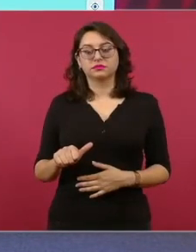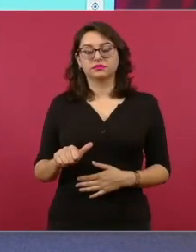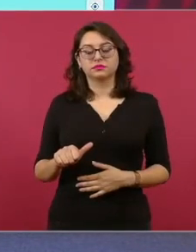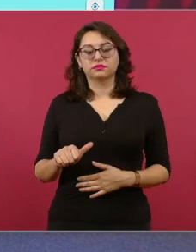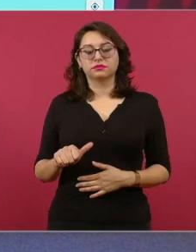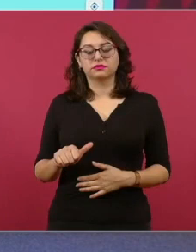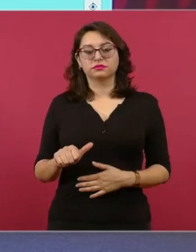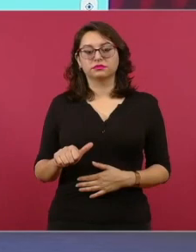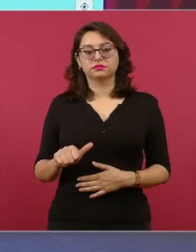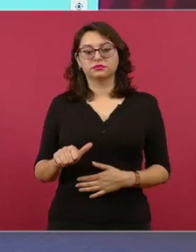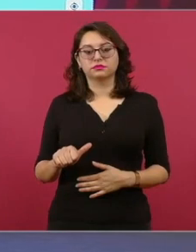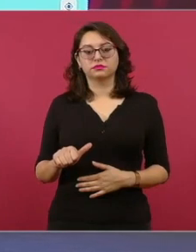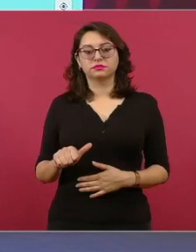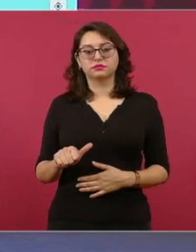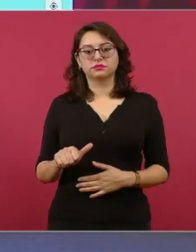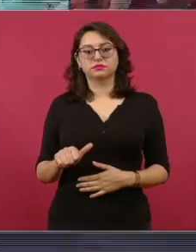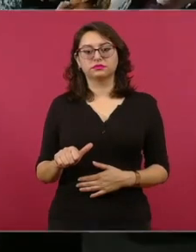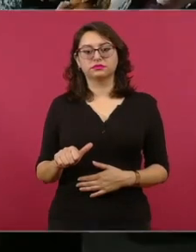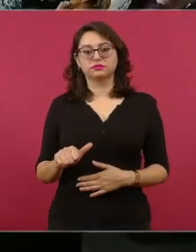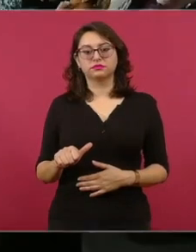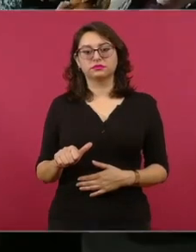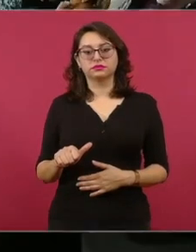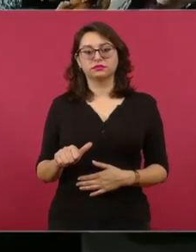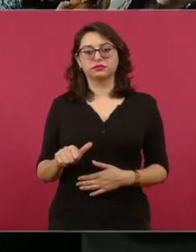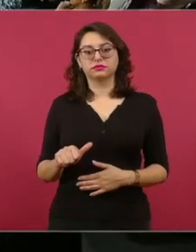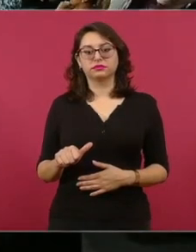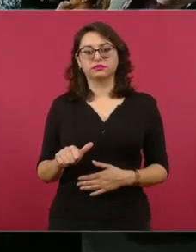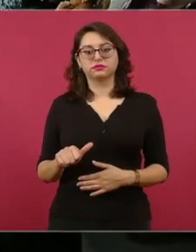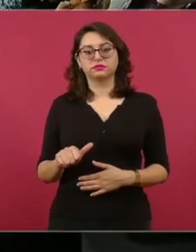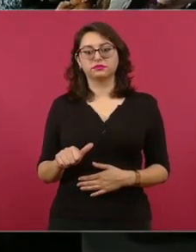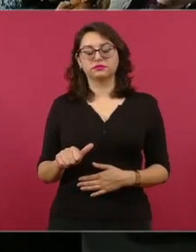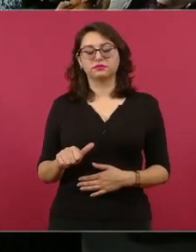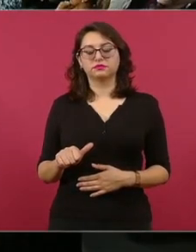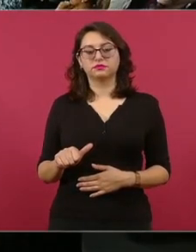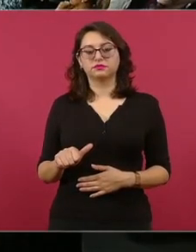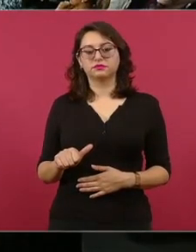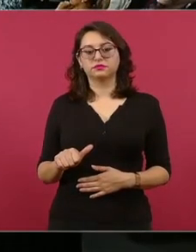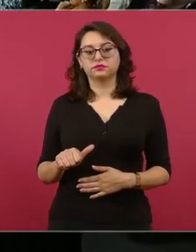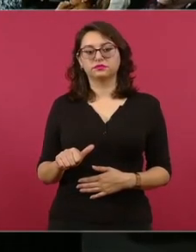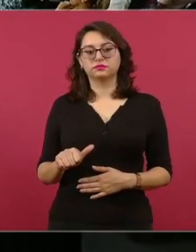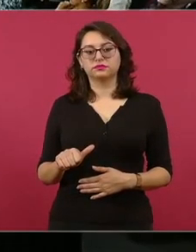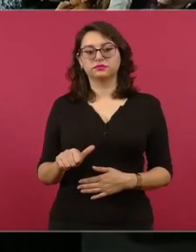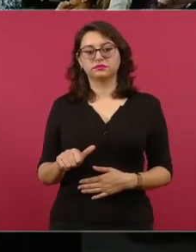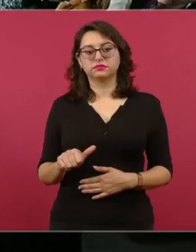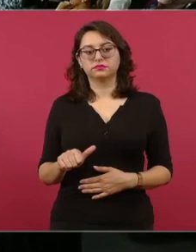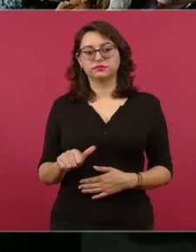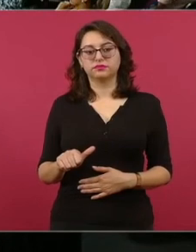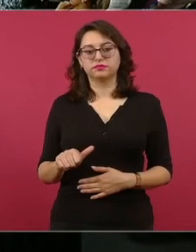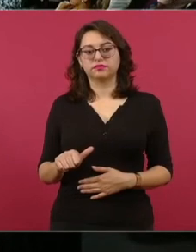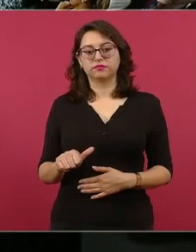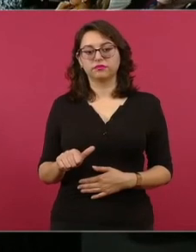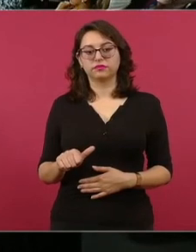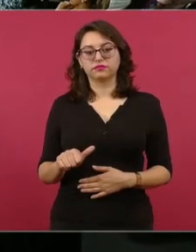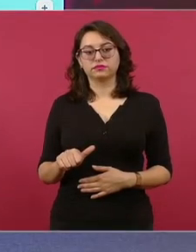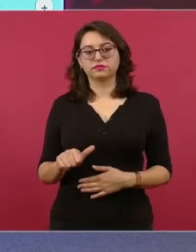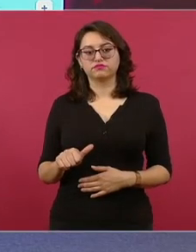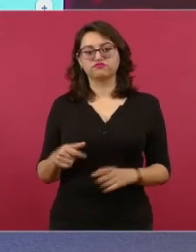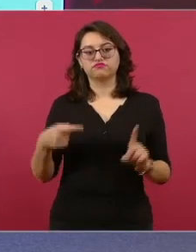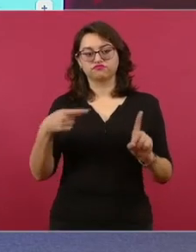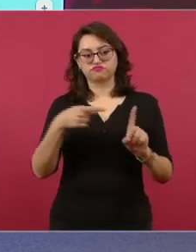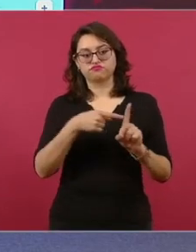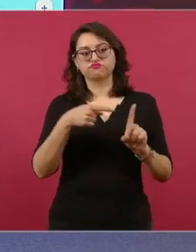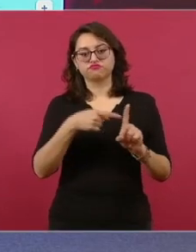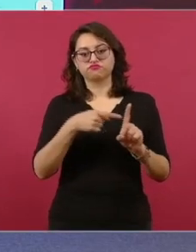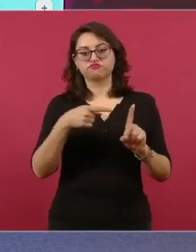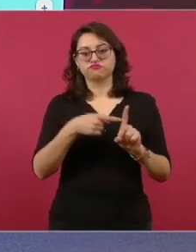que ordenó el asesinato